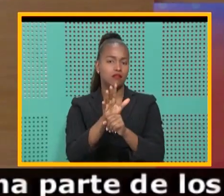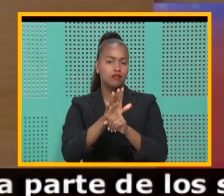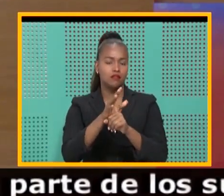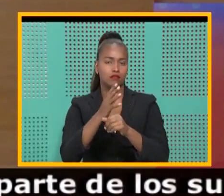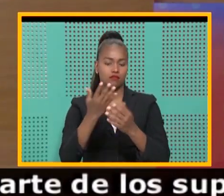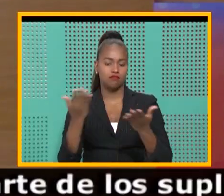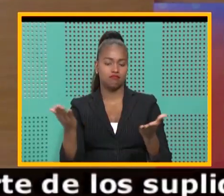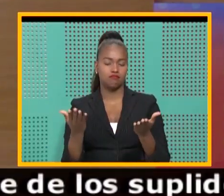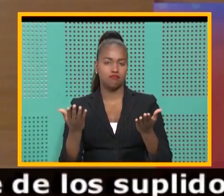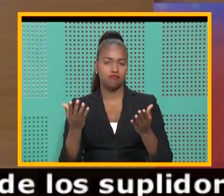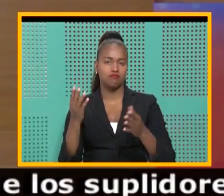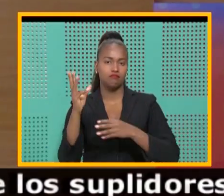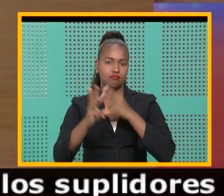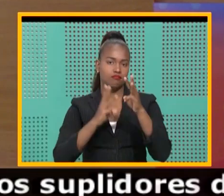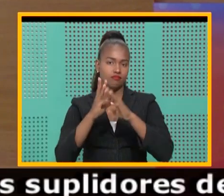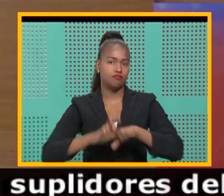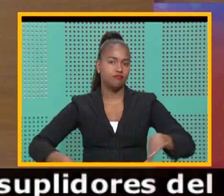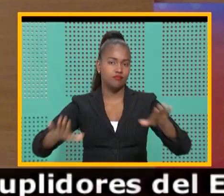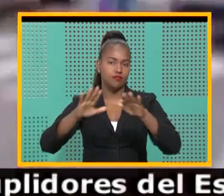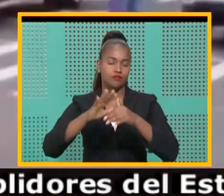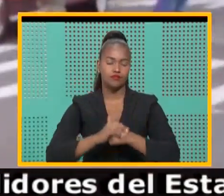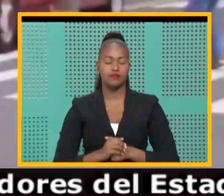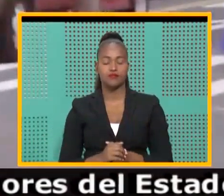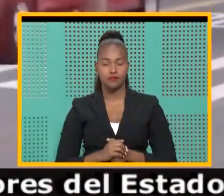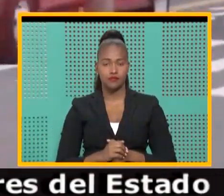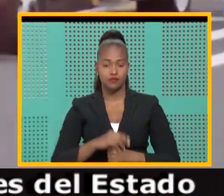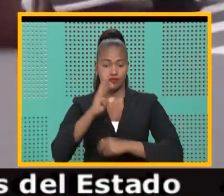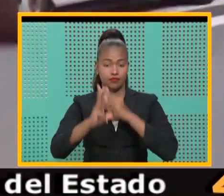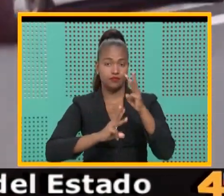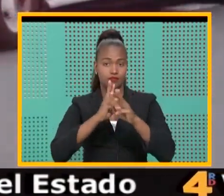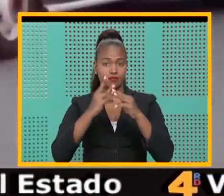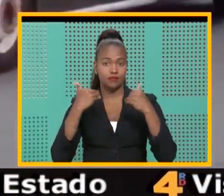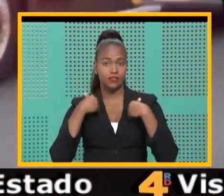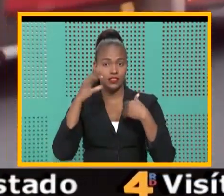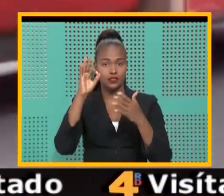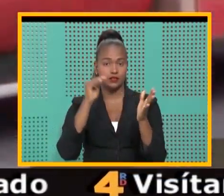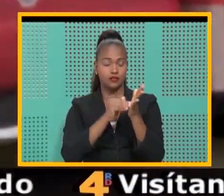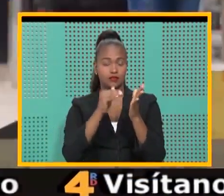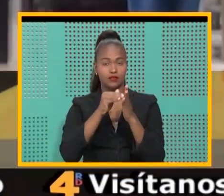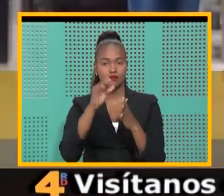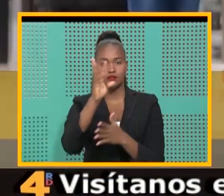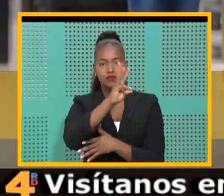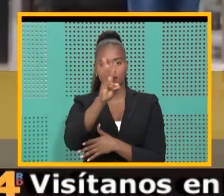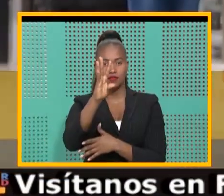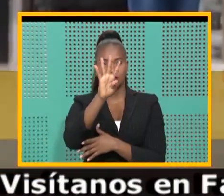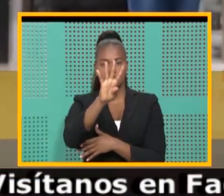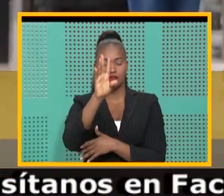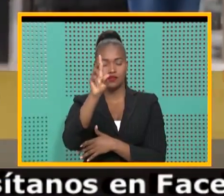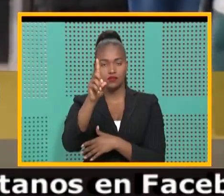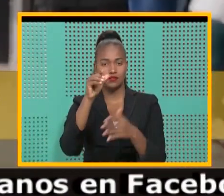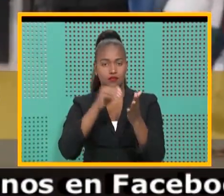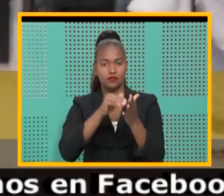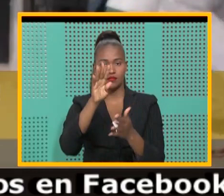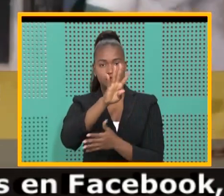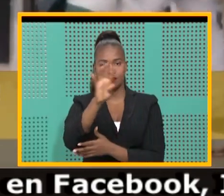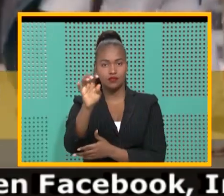del coronavirus en todo el mundo. En el mundo hay 9.641